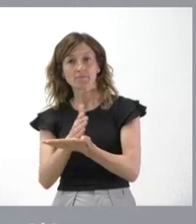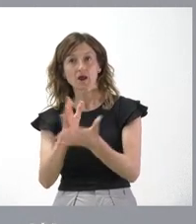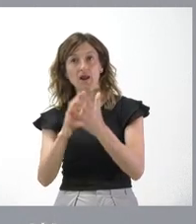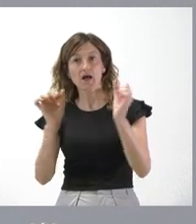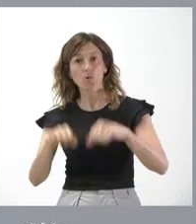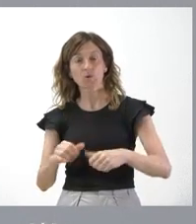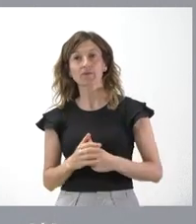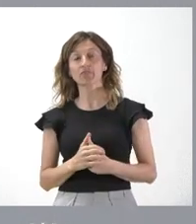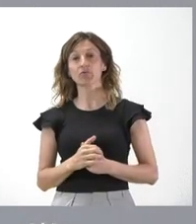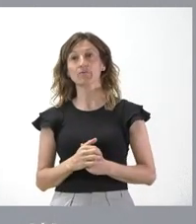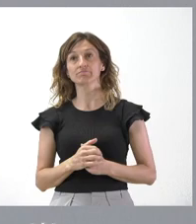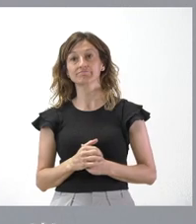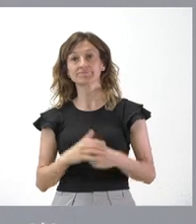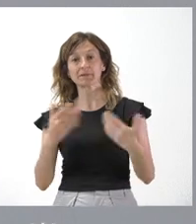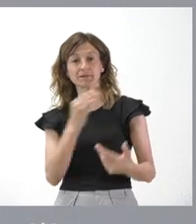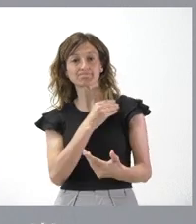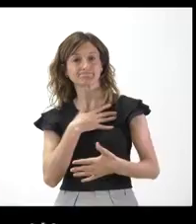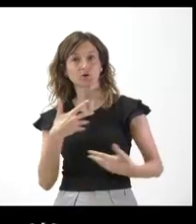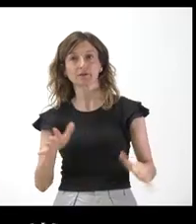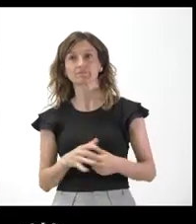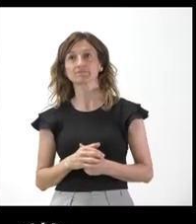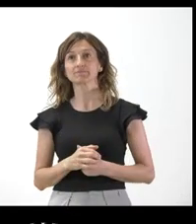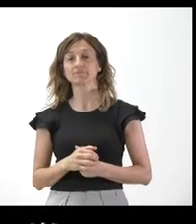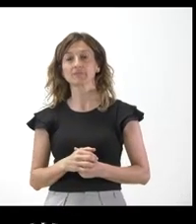lógicamente, estamos a disposición de los mismos. Gracias,